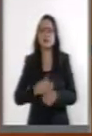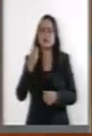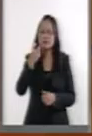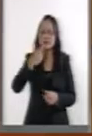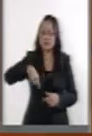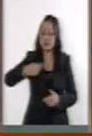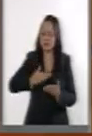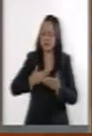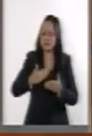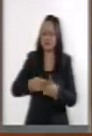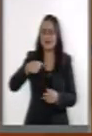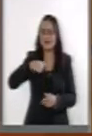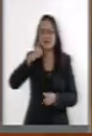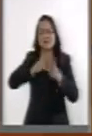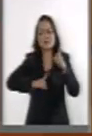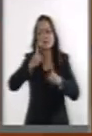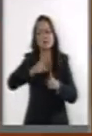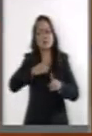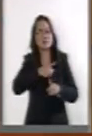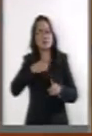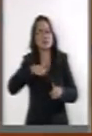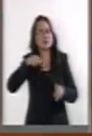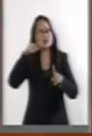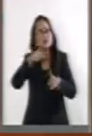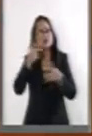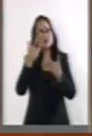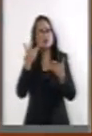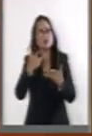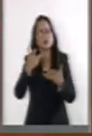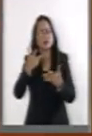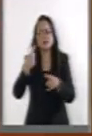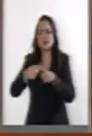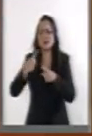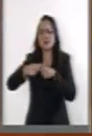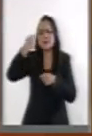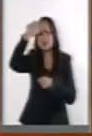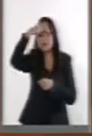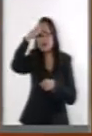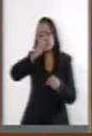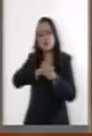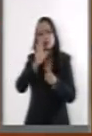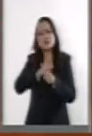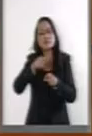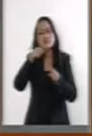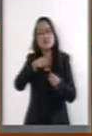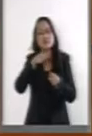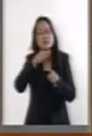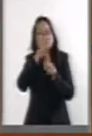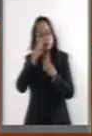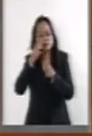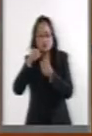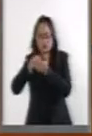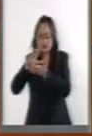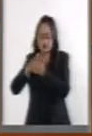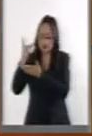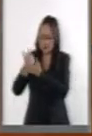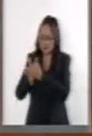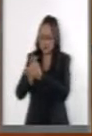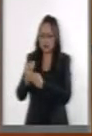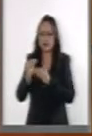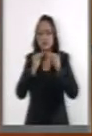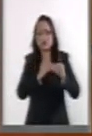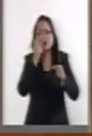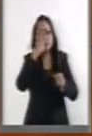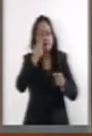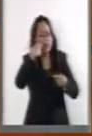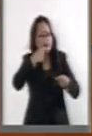pregunto si habrá que encontrar a alguien que tenga experiencia tanto en materia registral como en mecanismos de